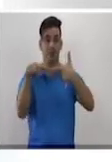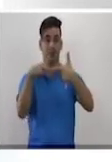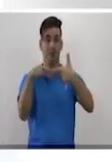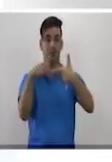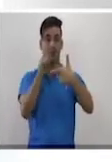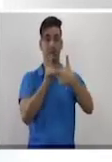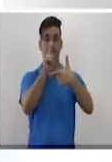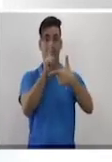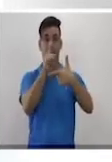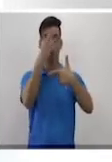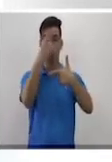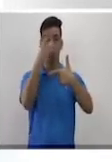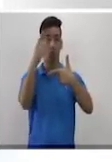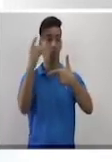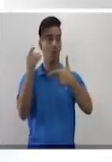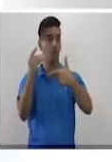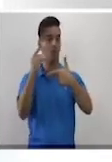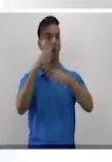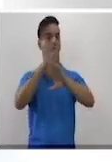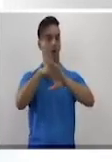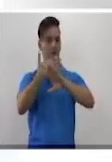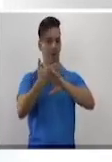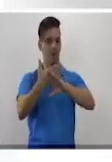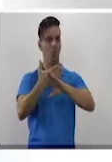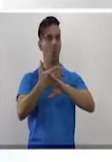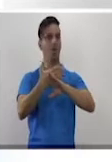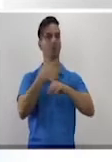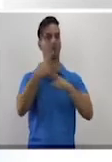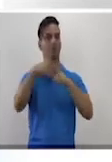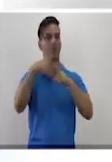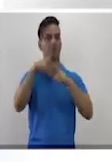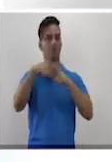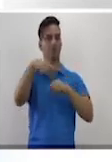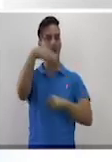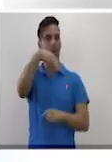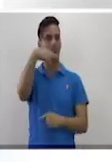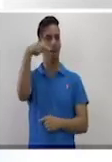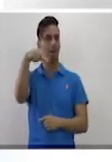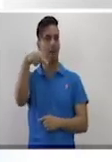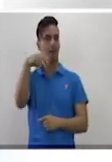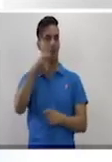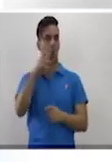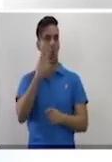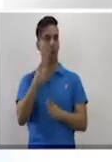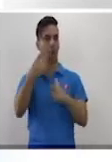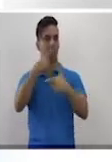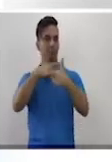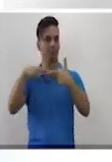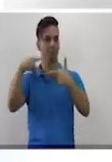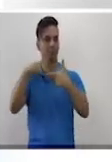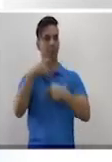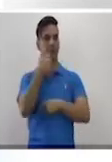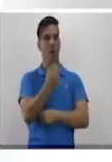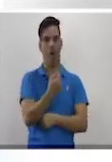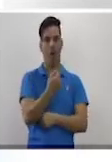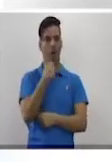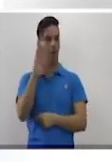y luego la parte literal. También apoyándote en las propiedades de potencia, la de cociente de bases iguales.